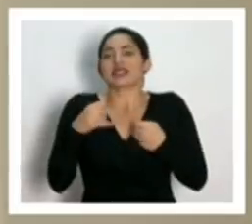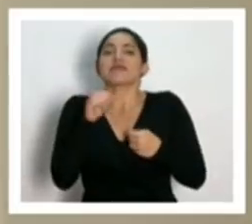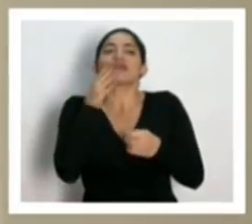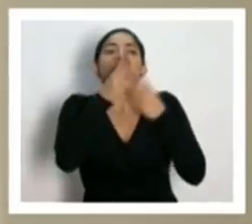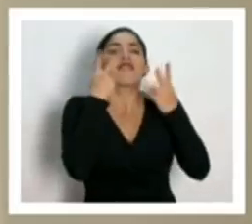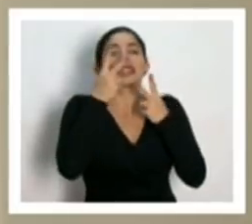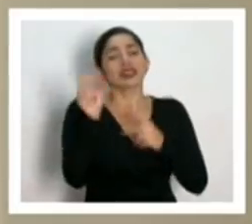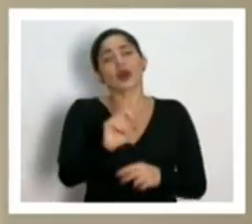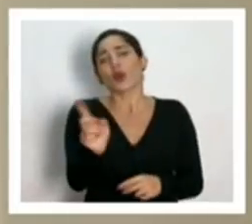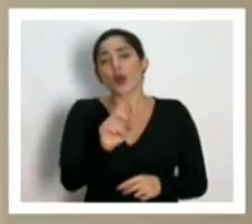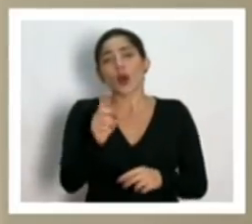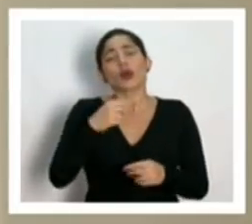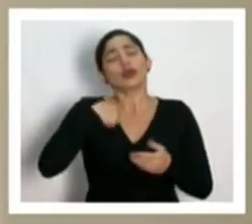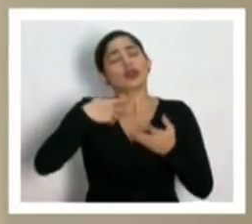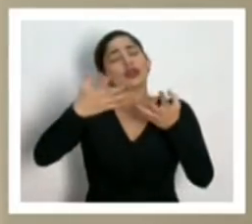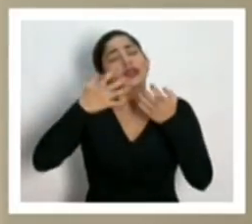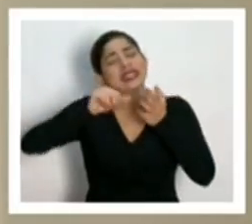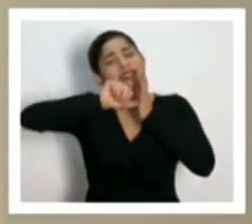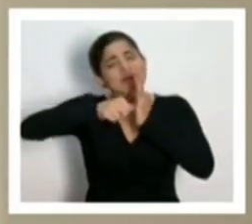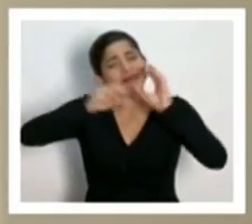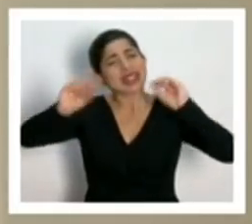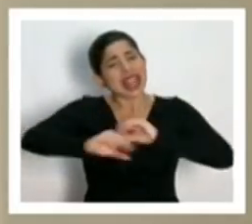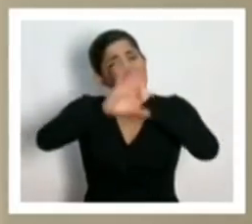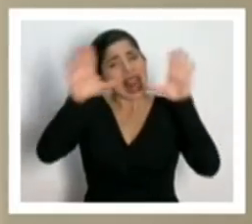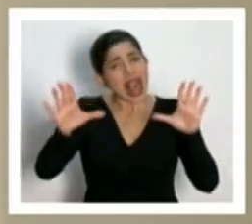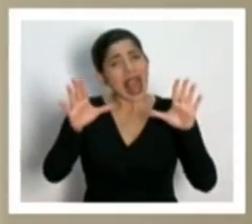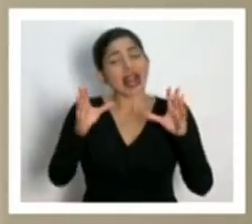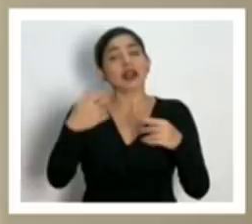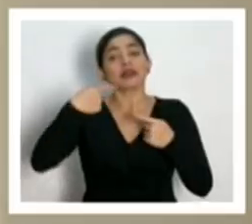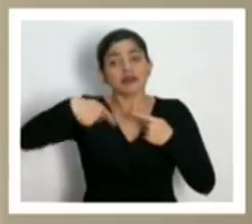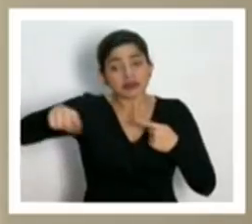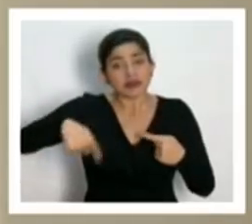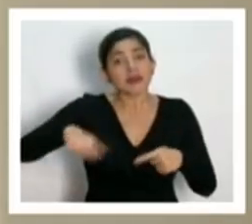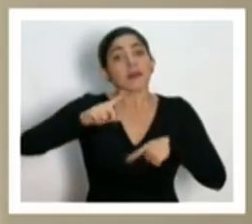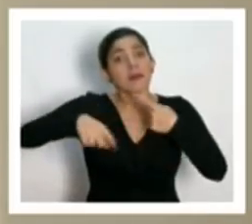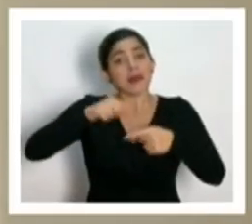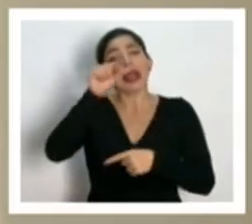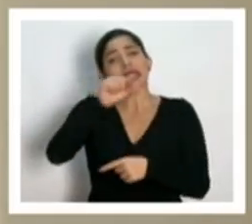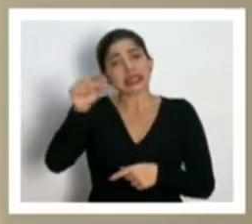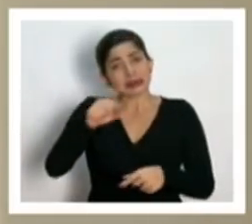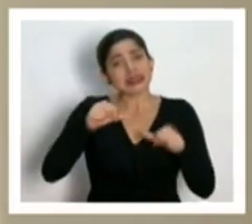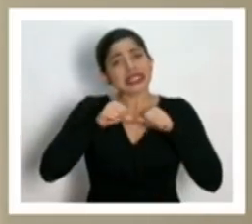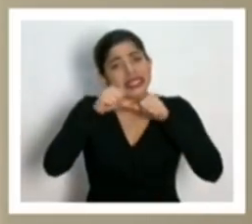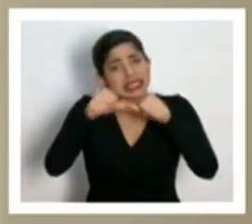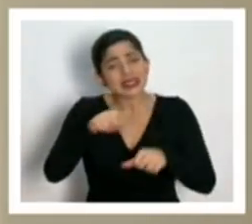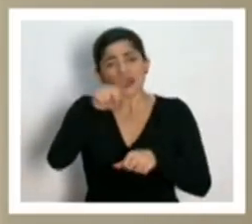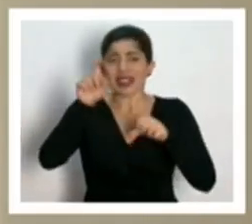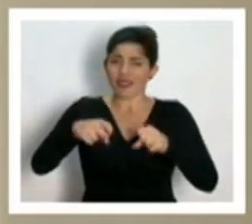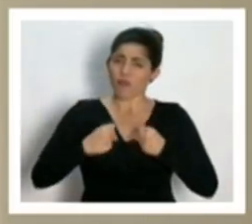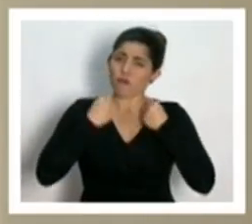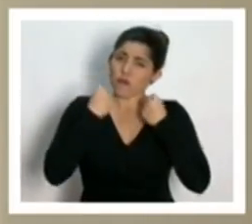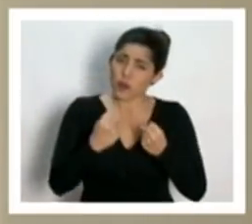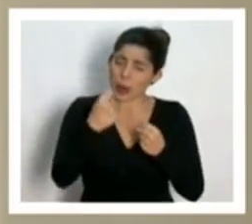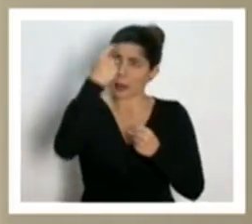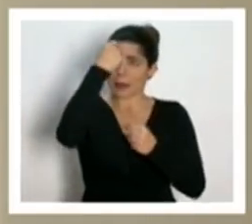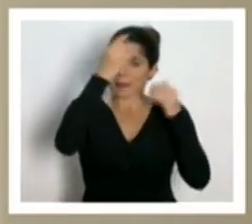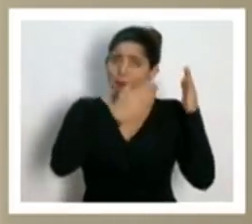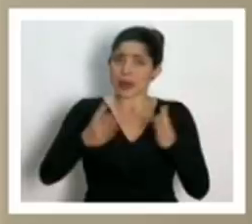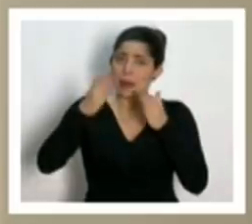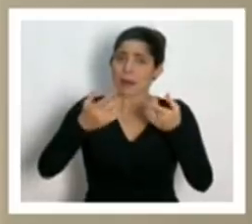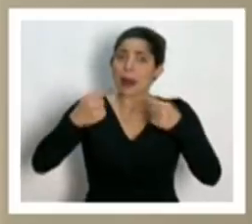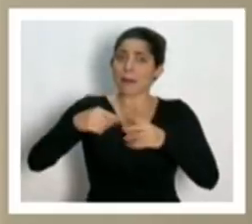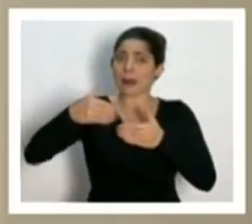Y es muy importante porque quiero ser muy enfático, esto va para bastantes semanas, y tenemos que ser fuertes y prepararnos mentalmente para lo que viene.